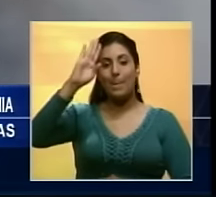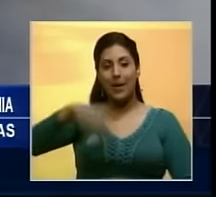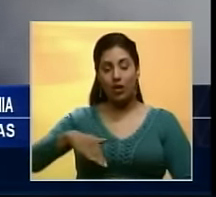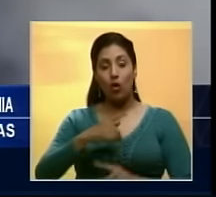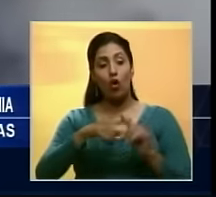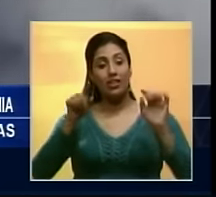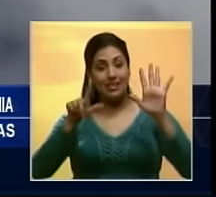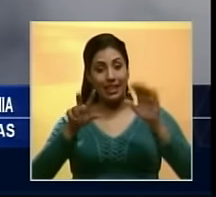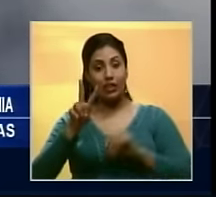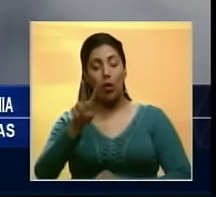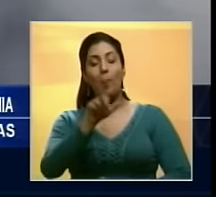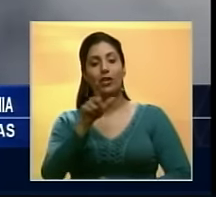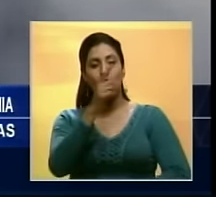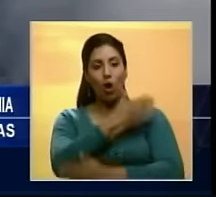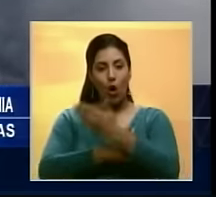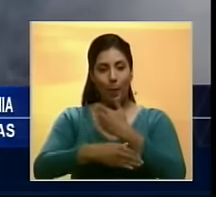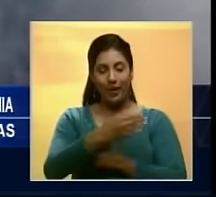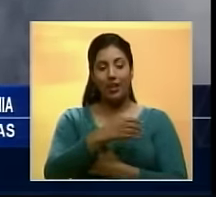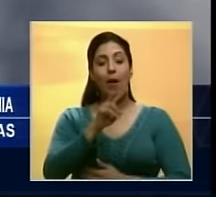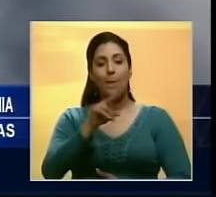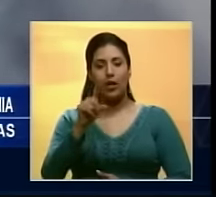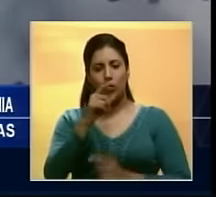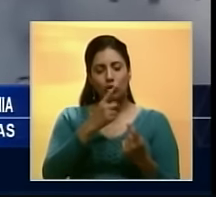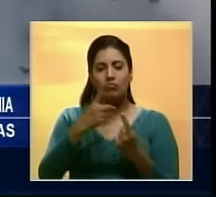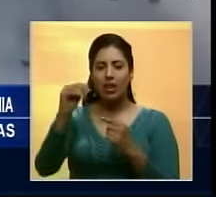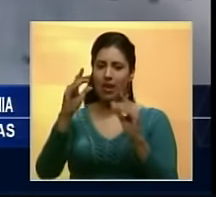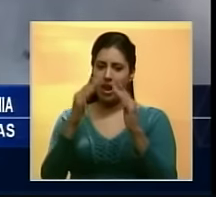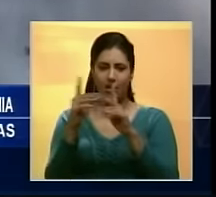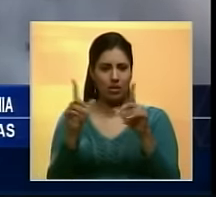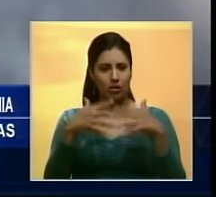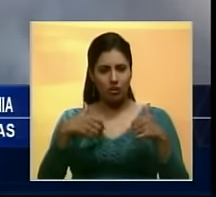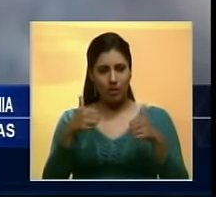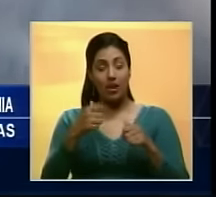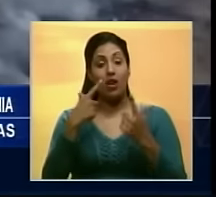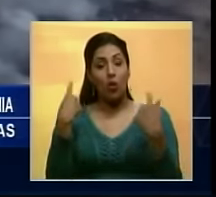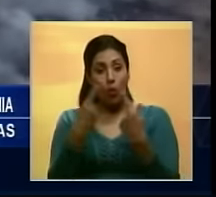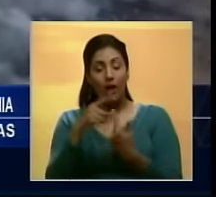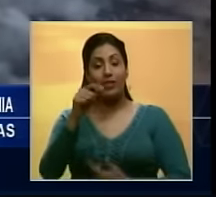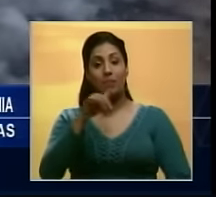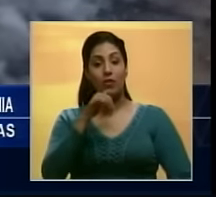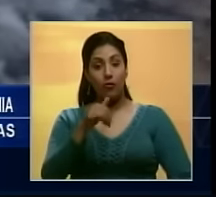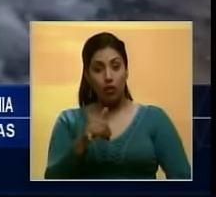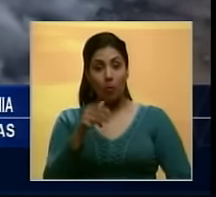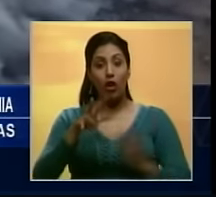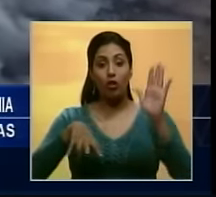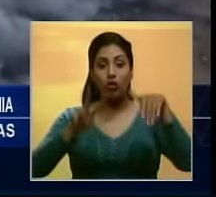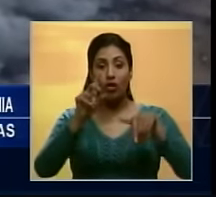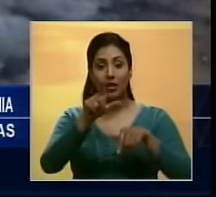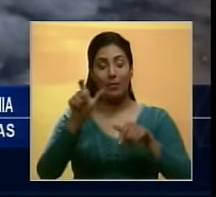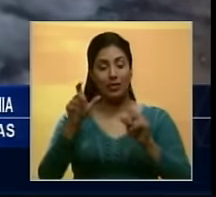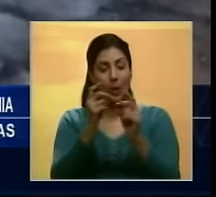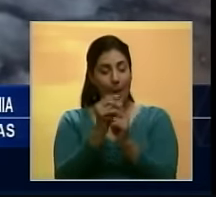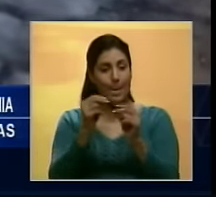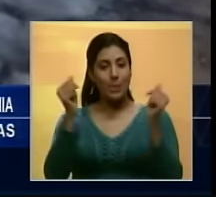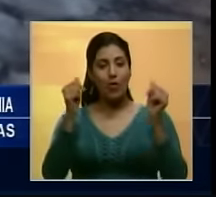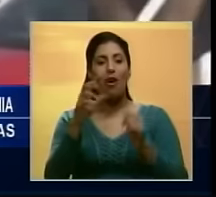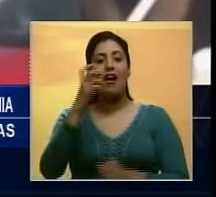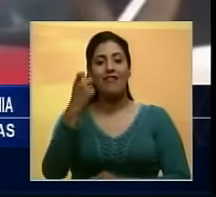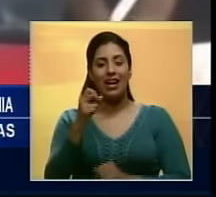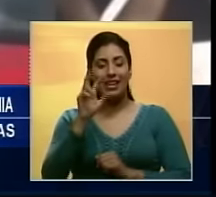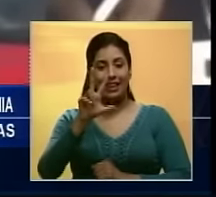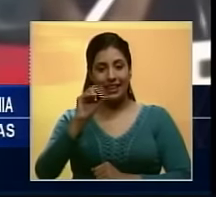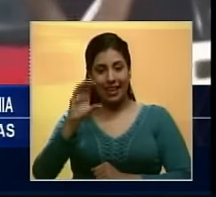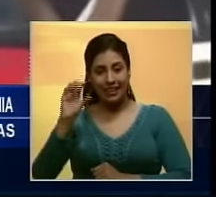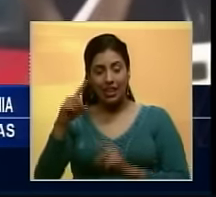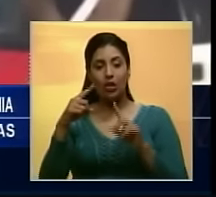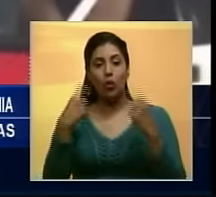hospitalizados, 21 fueron dados de alta. La Procuraduría del Estado de México también informó de 12 desapariciones de los 300 locales